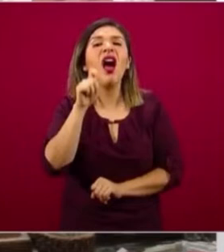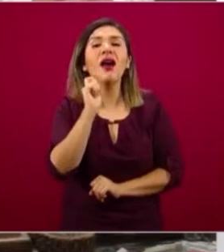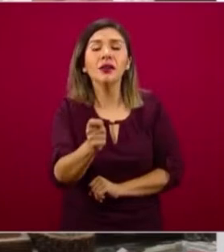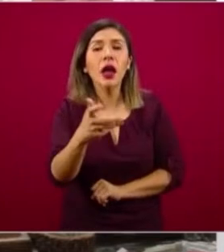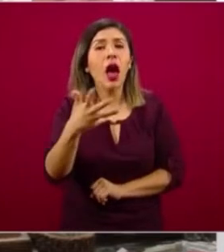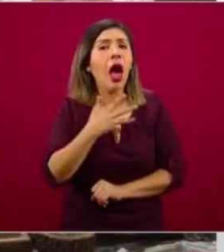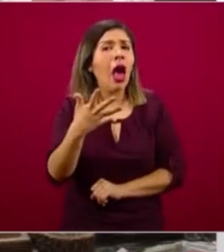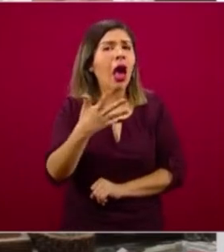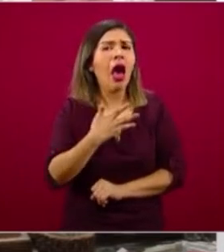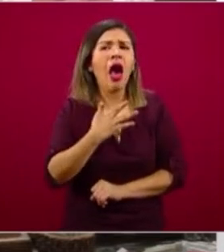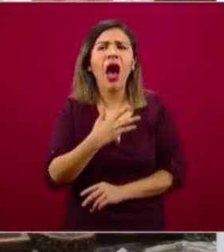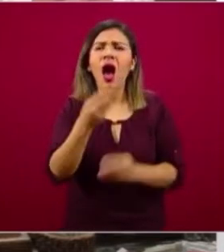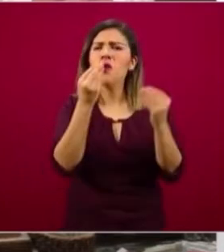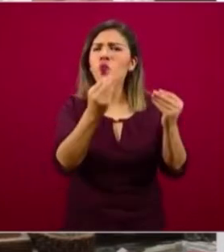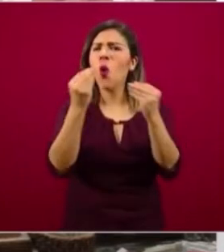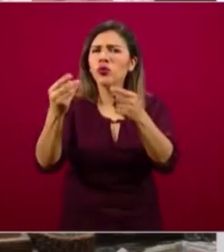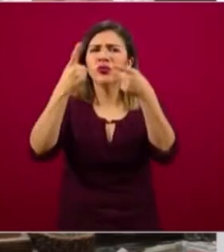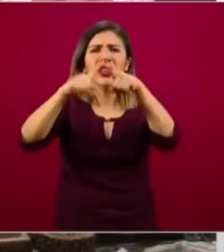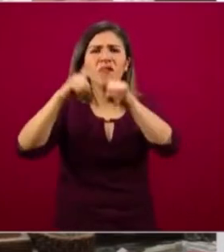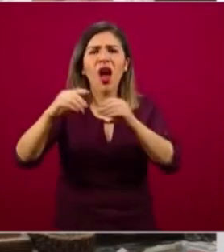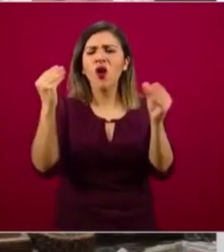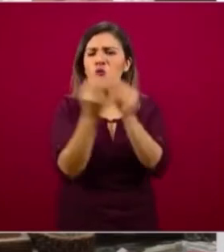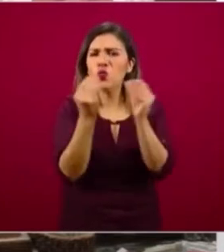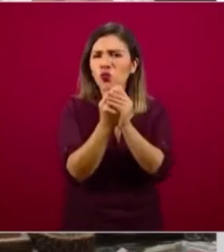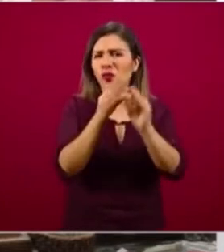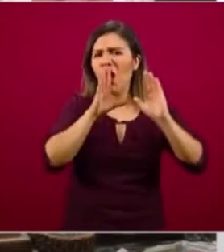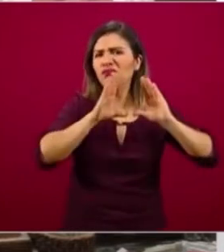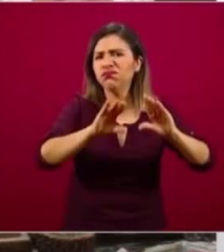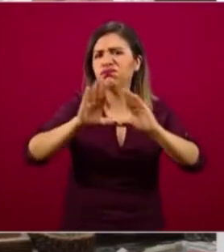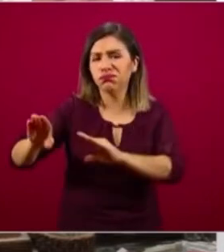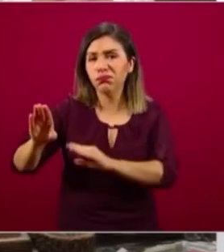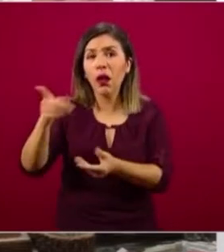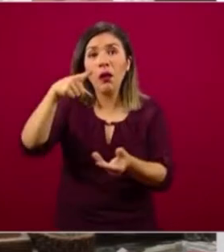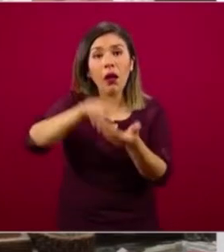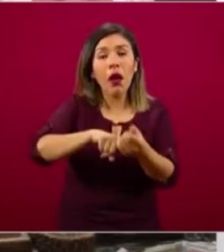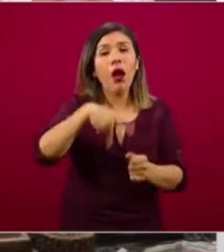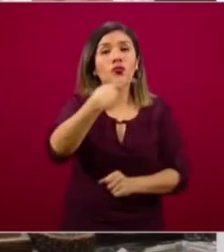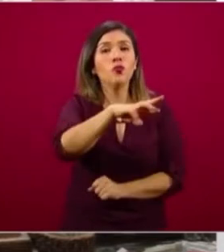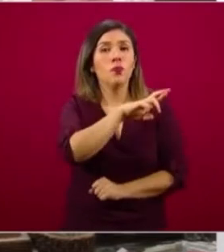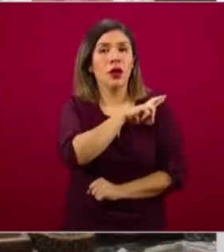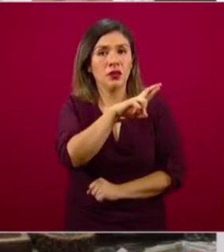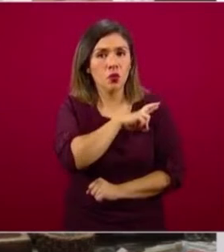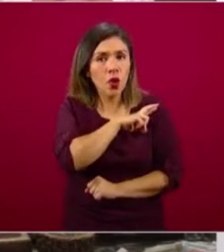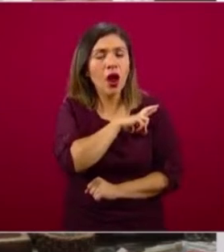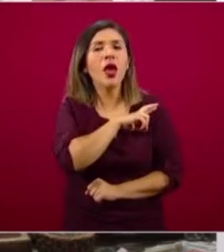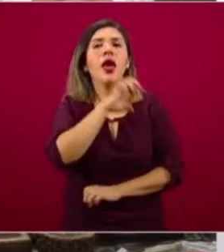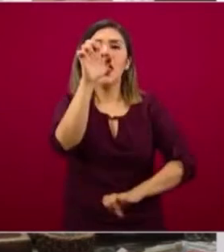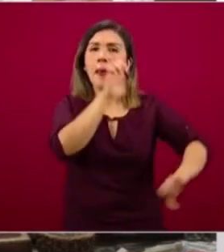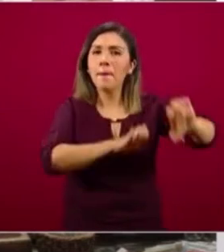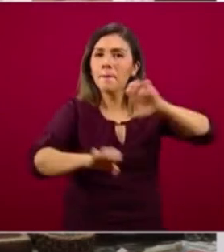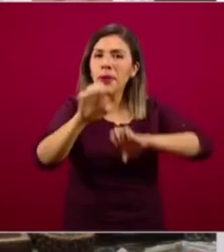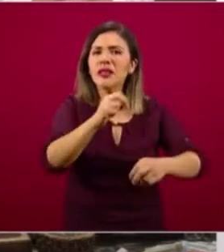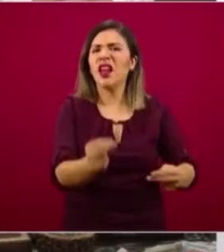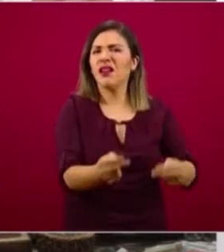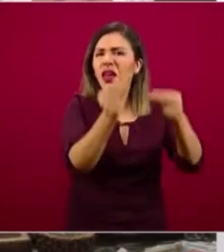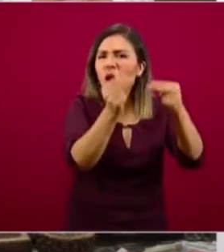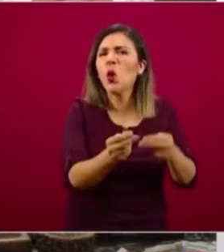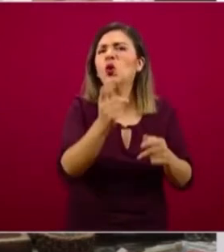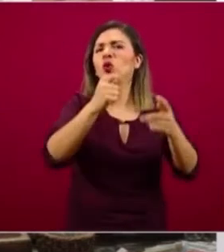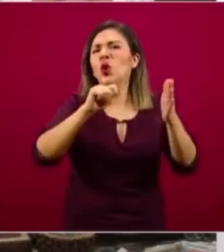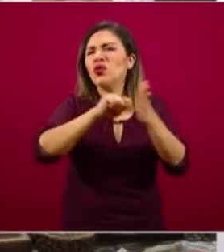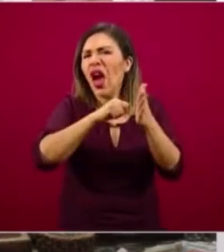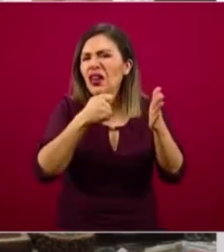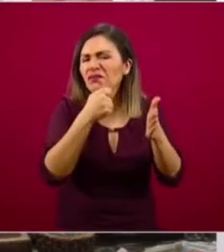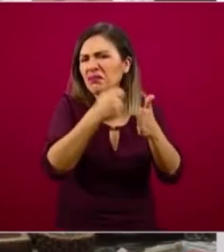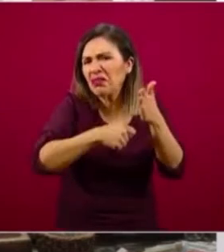múltiples ofertas de capacitación en el sector privado, en las empresas, negocios, talleres,